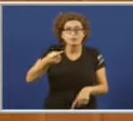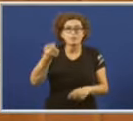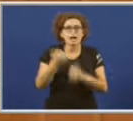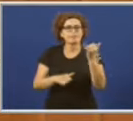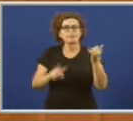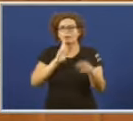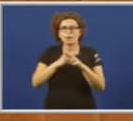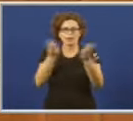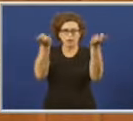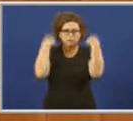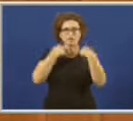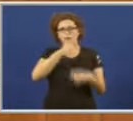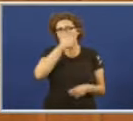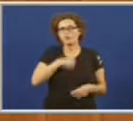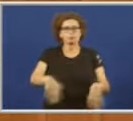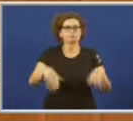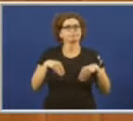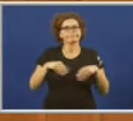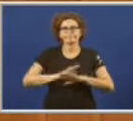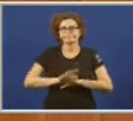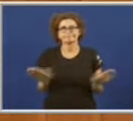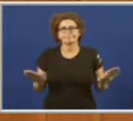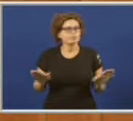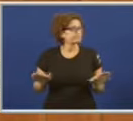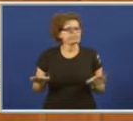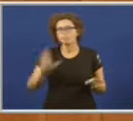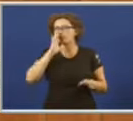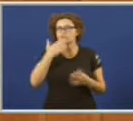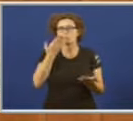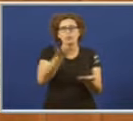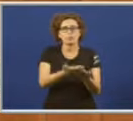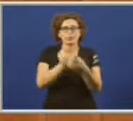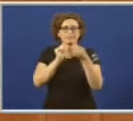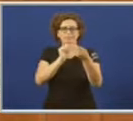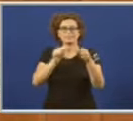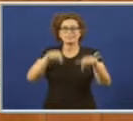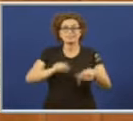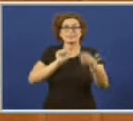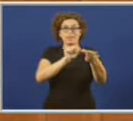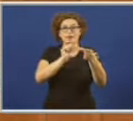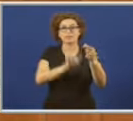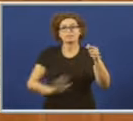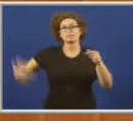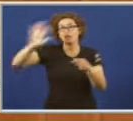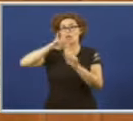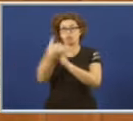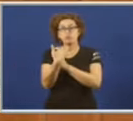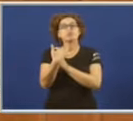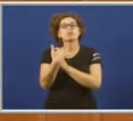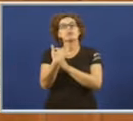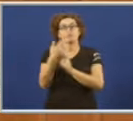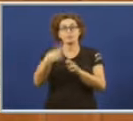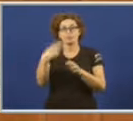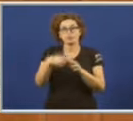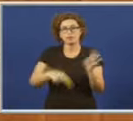resignación e o conformismo. Por iso propomos e defendemos no marco deste debate do Estado da Nación, deste debate de